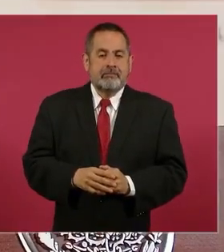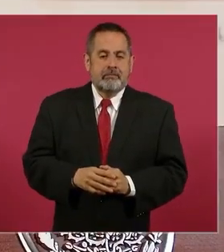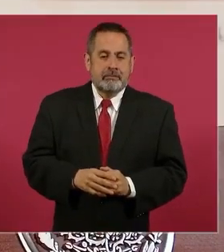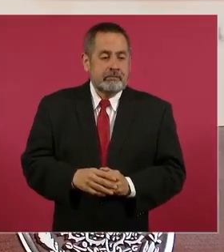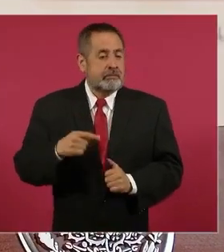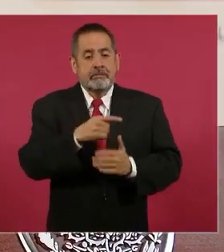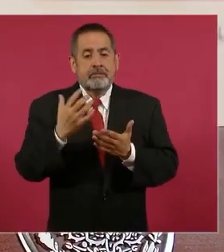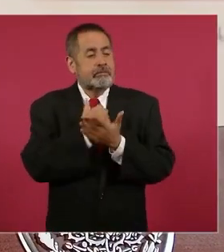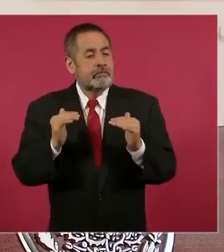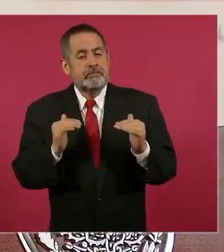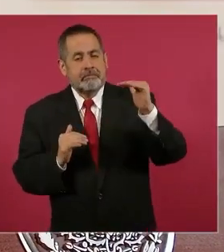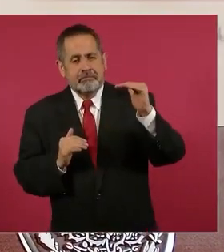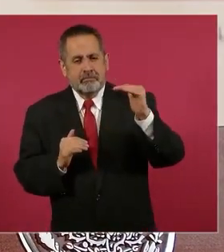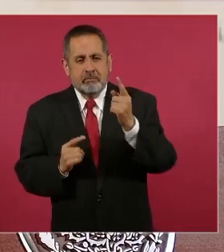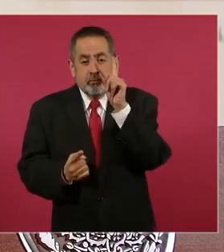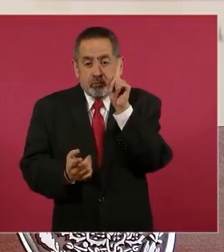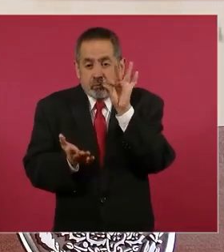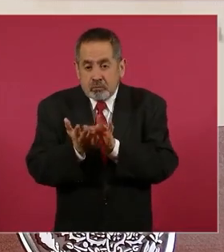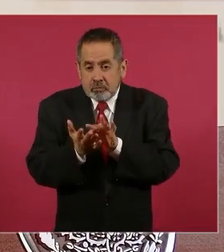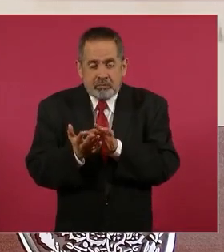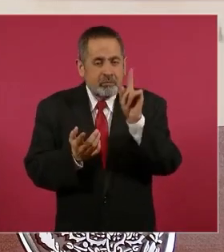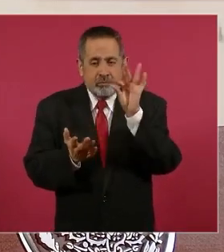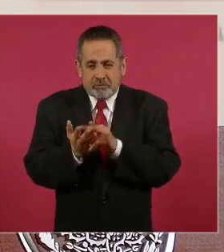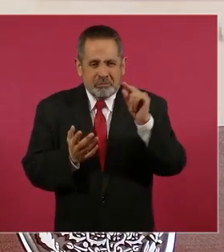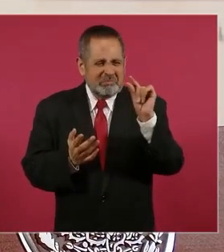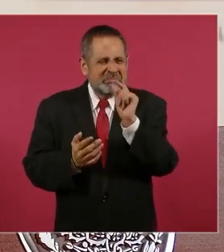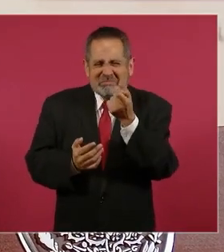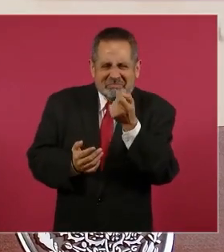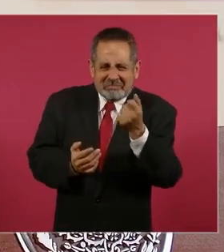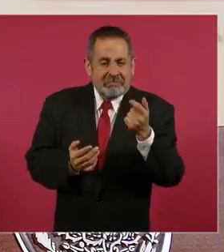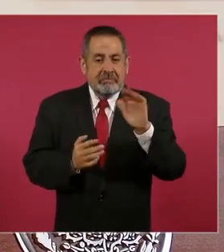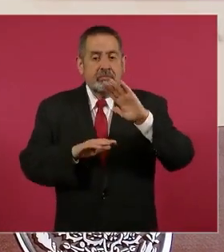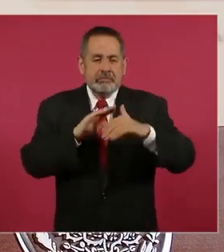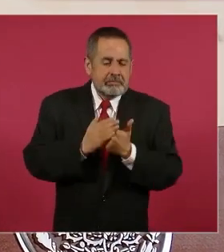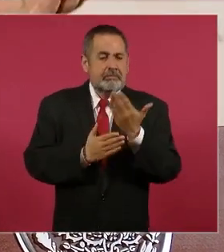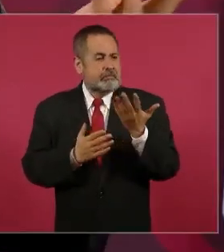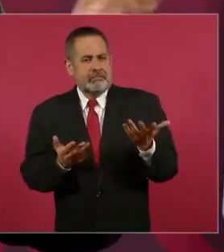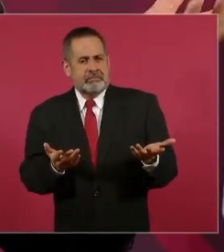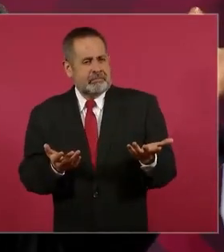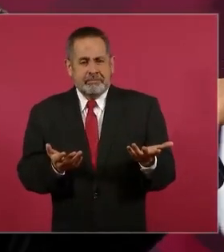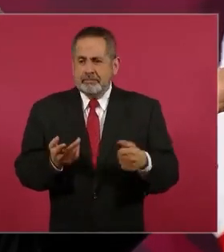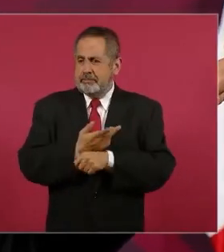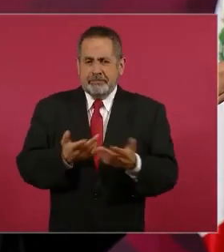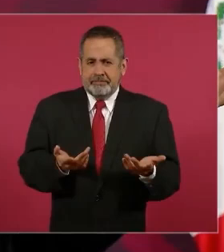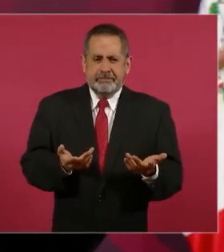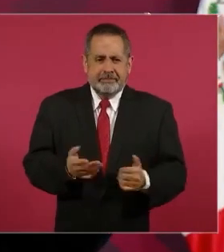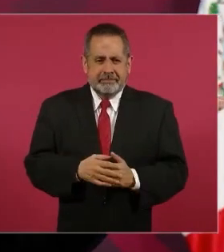él ganaba con un punto y fracción y al día siguiente nada más decimos de que hay